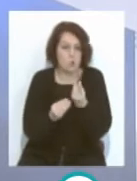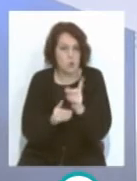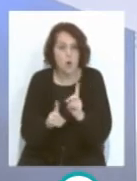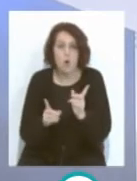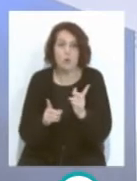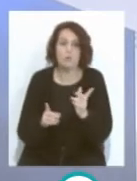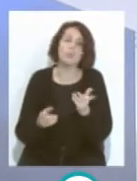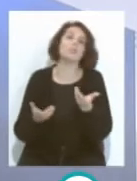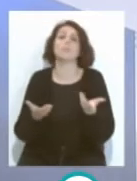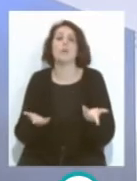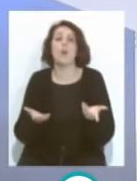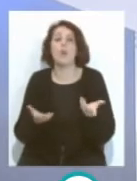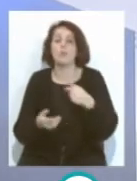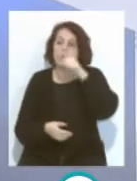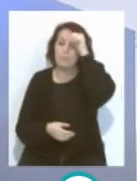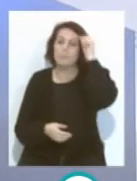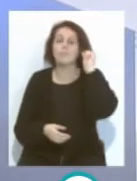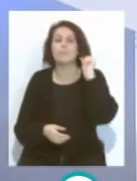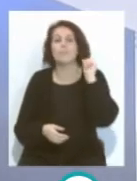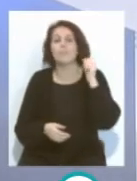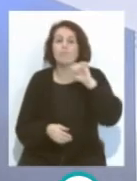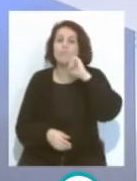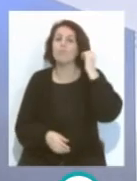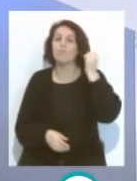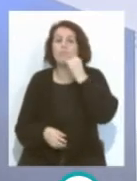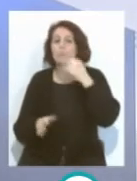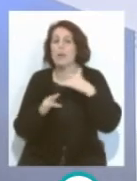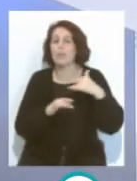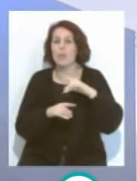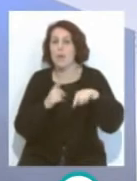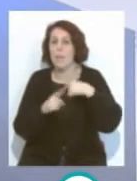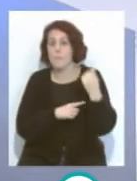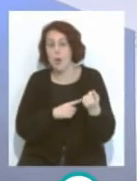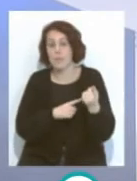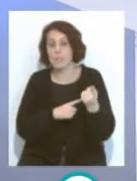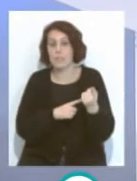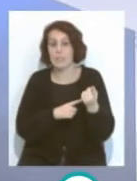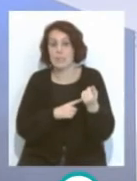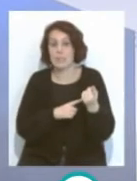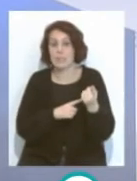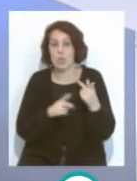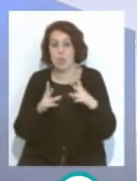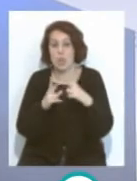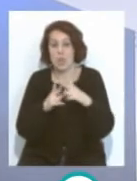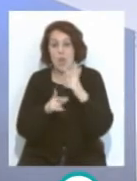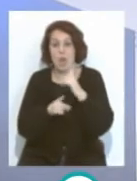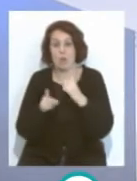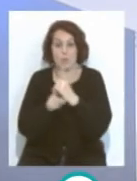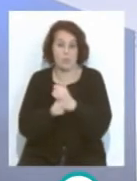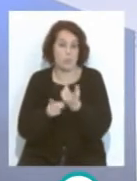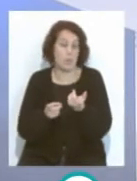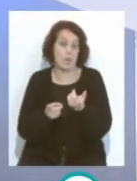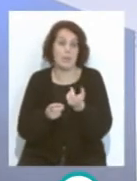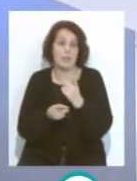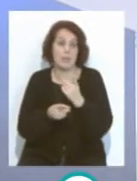Álvaro Cervera se quejaba después del partido ante la Real Sociedad, de